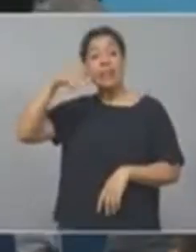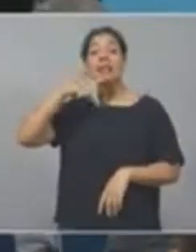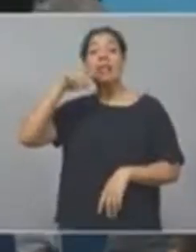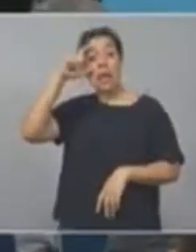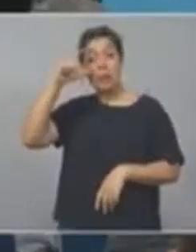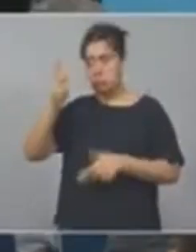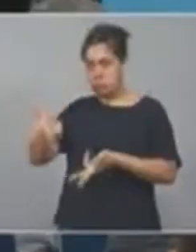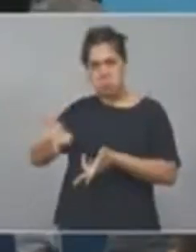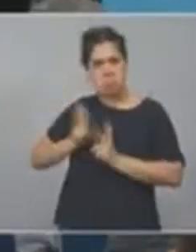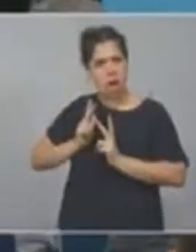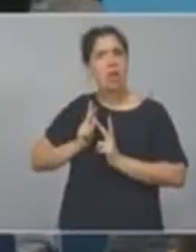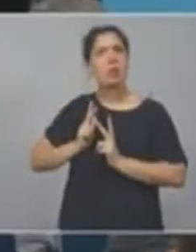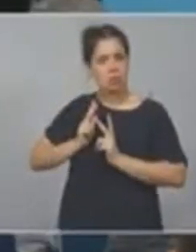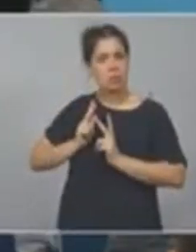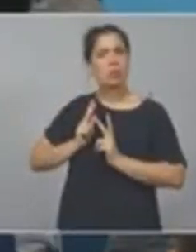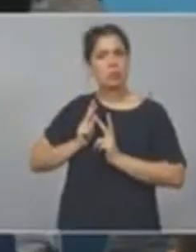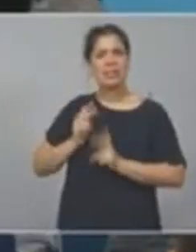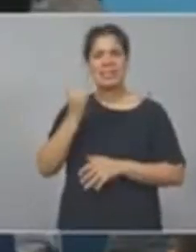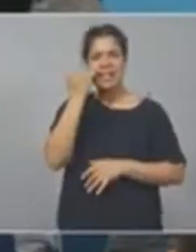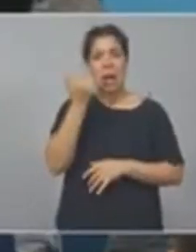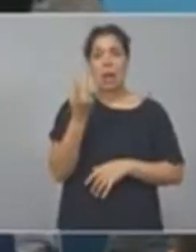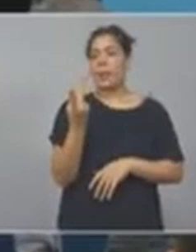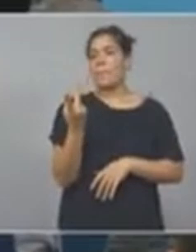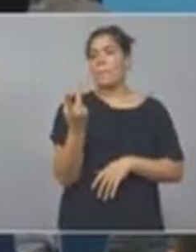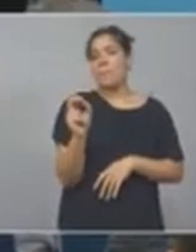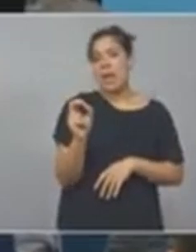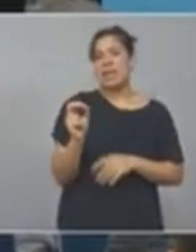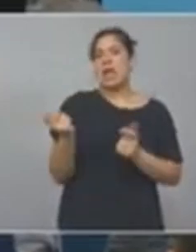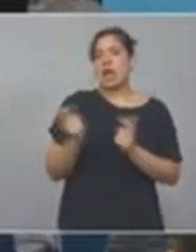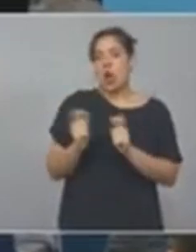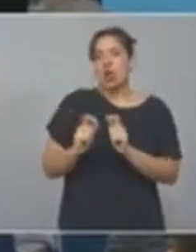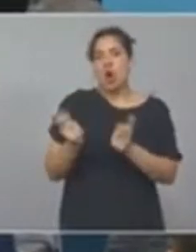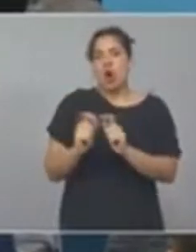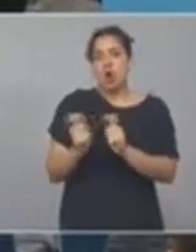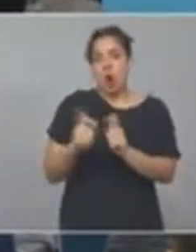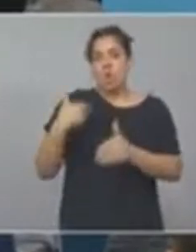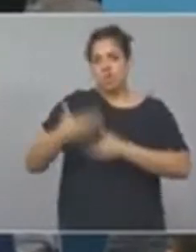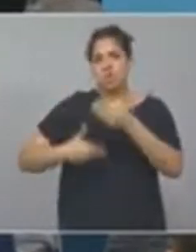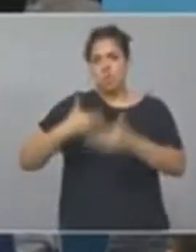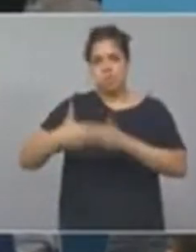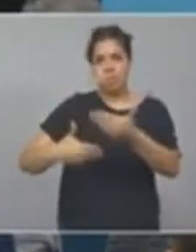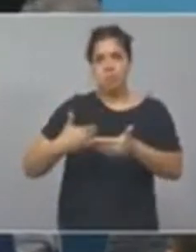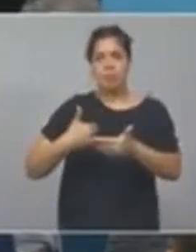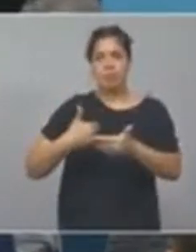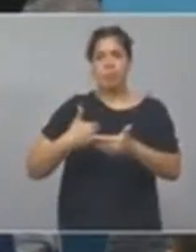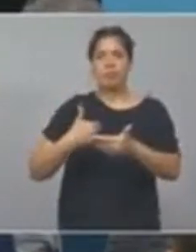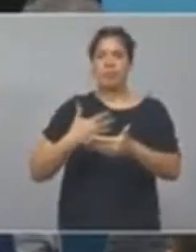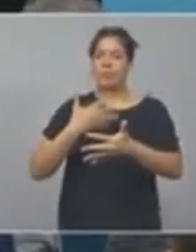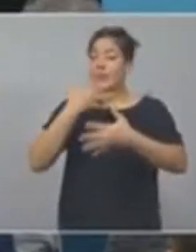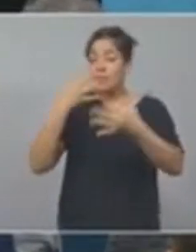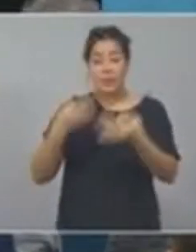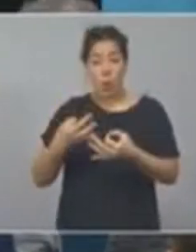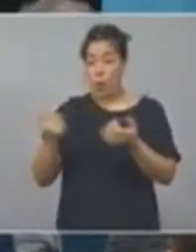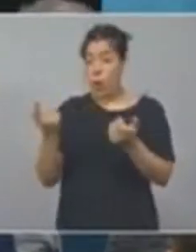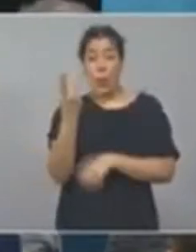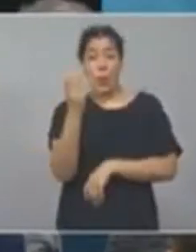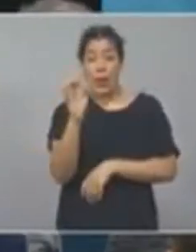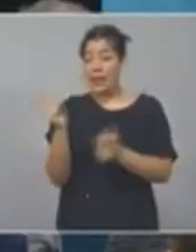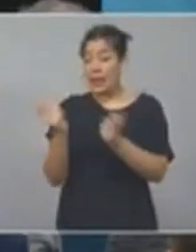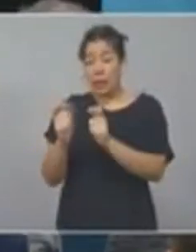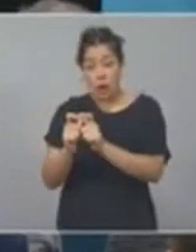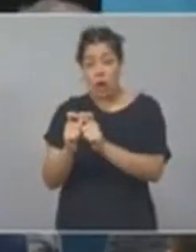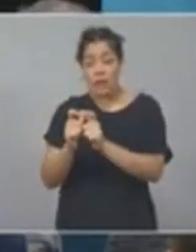reuniones, cada 20 encuentros que tengo con los vecinos, 14 pedidos de trabajo.